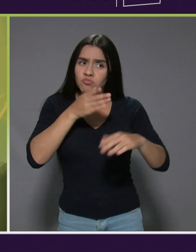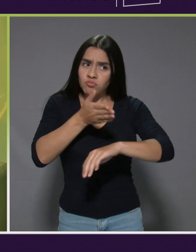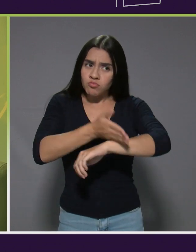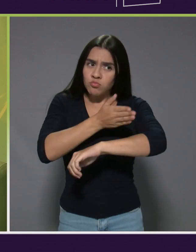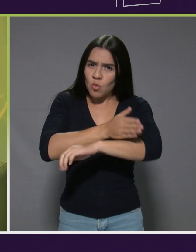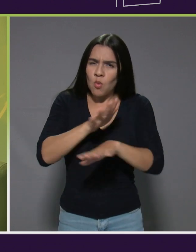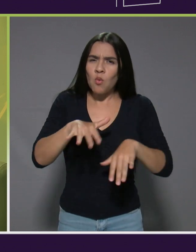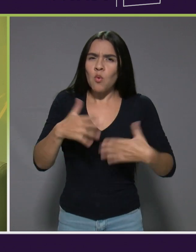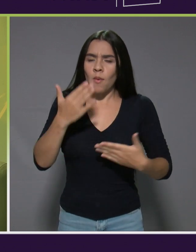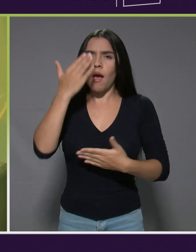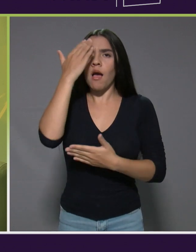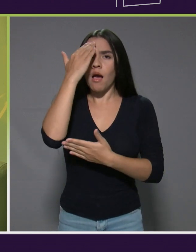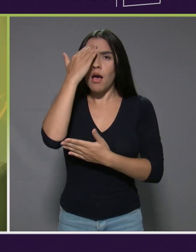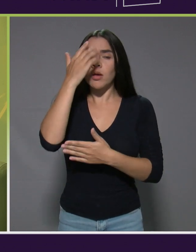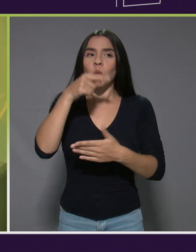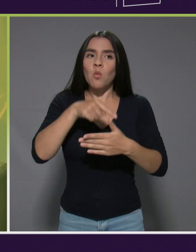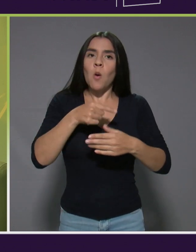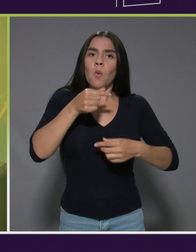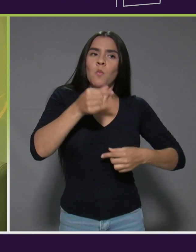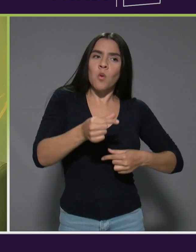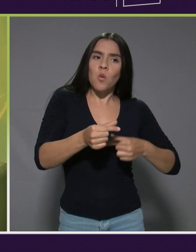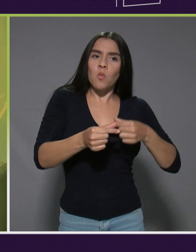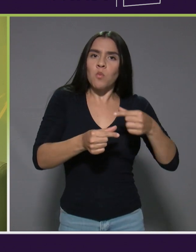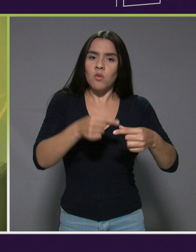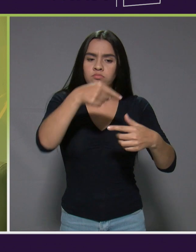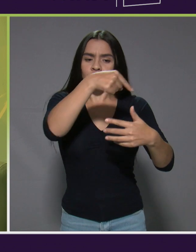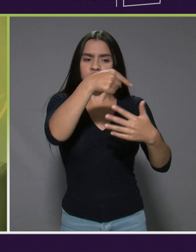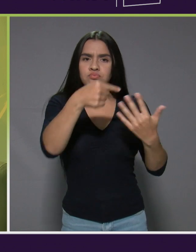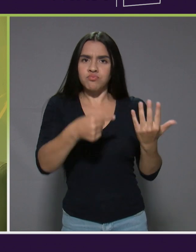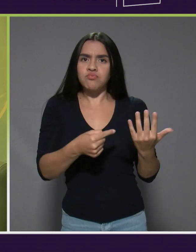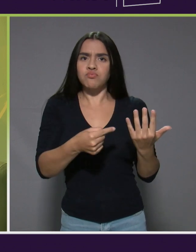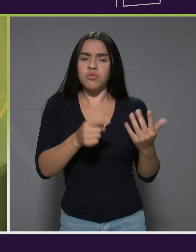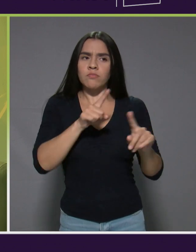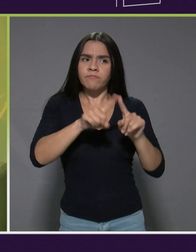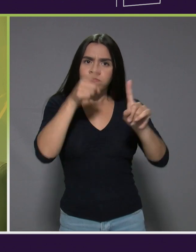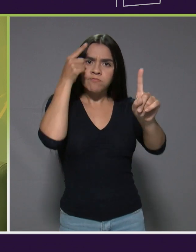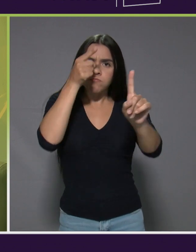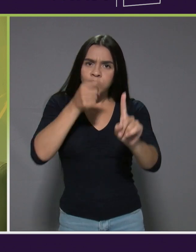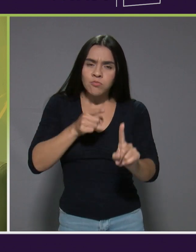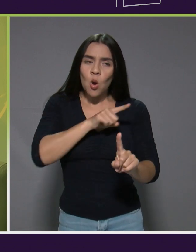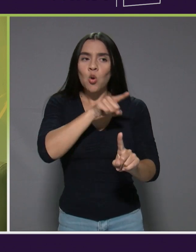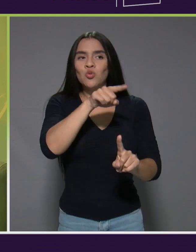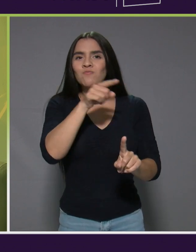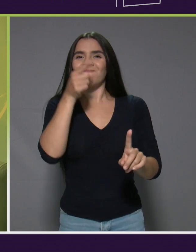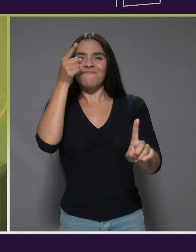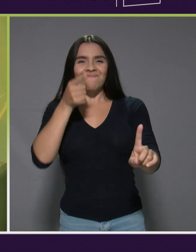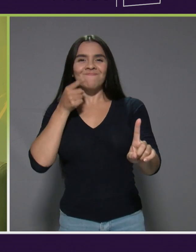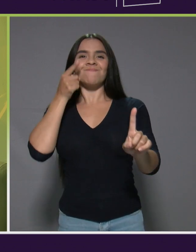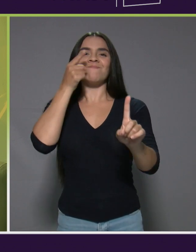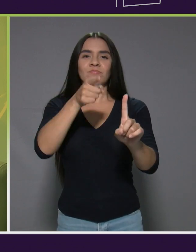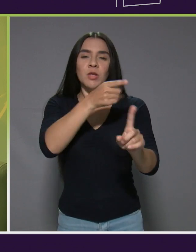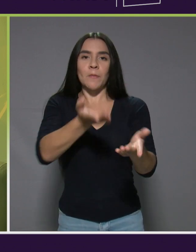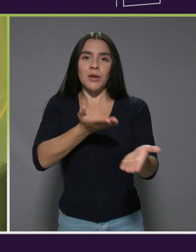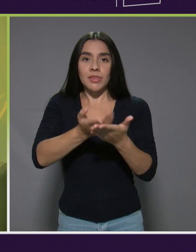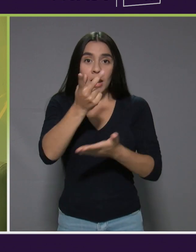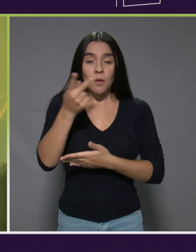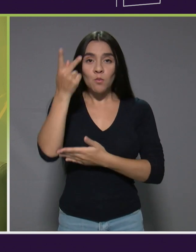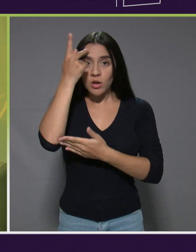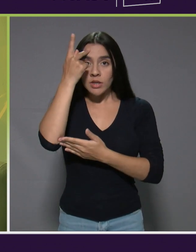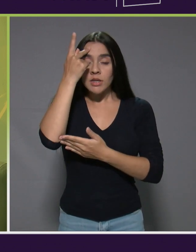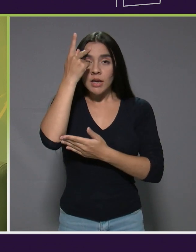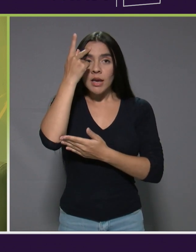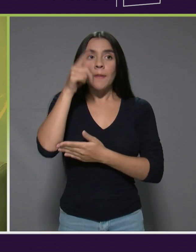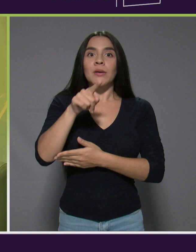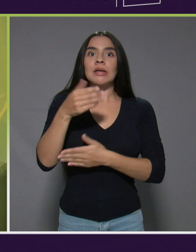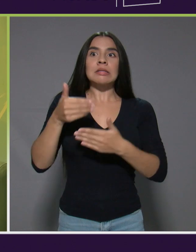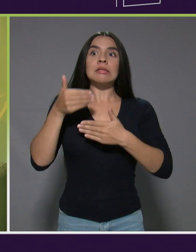paulatino de estos objetivos o de estas intenciones que plantea la política para que no